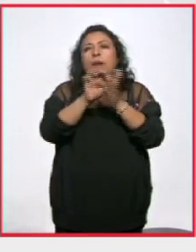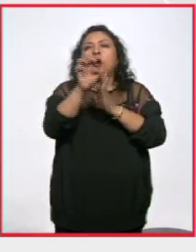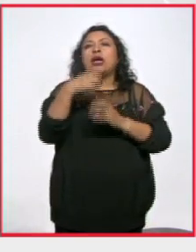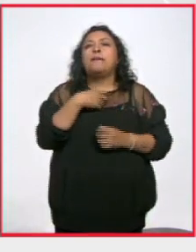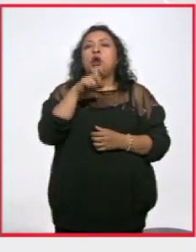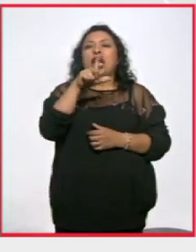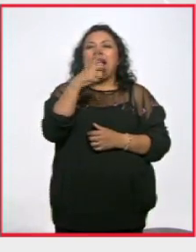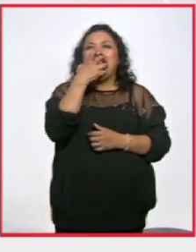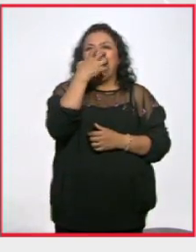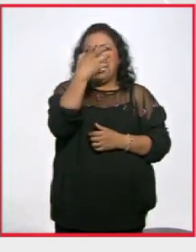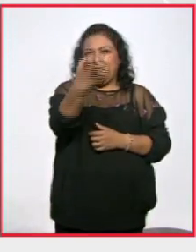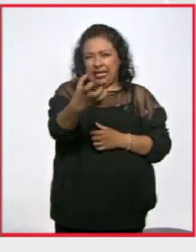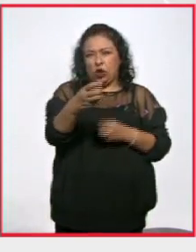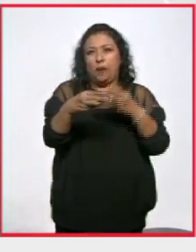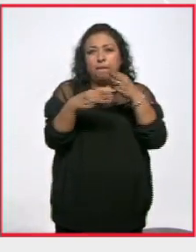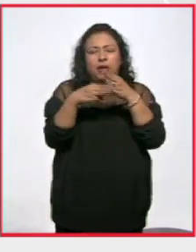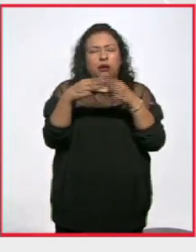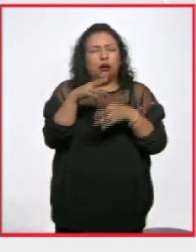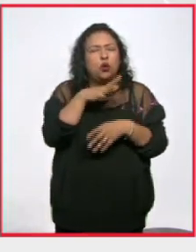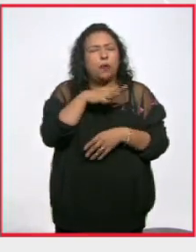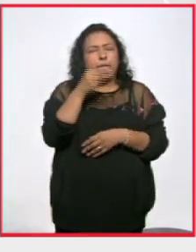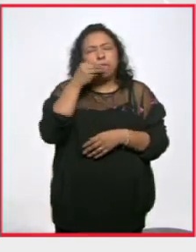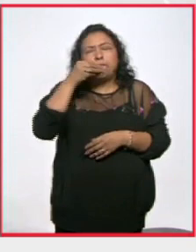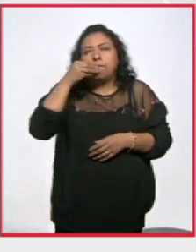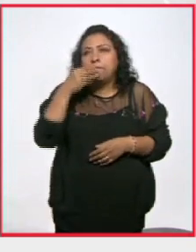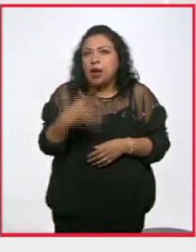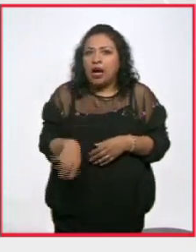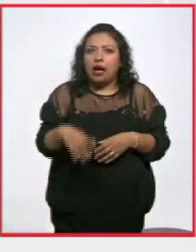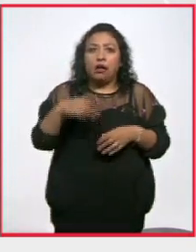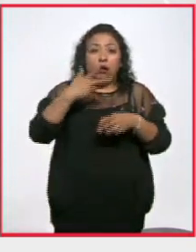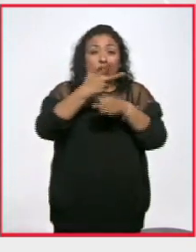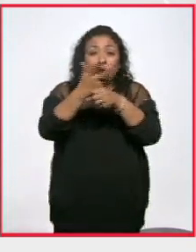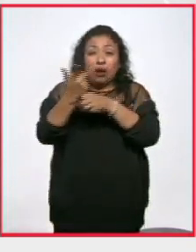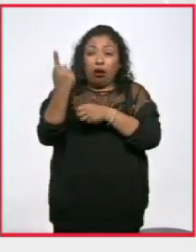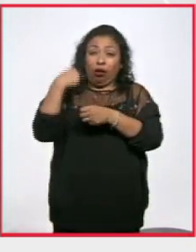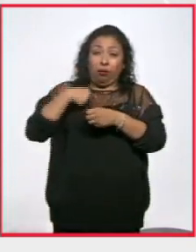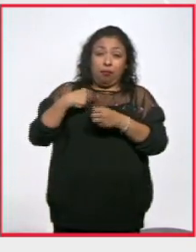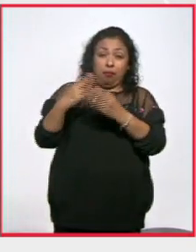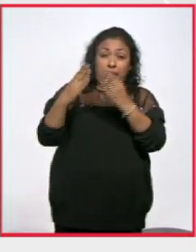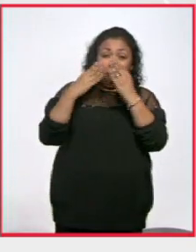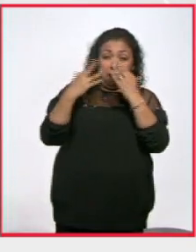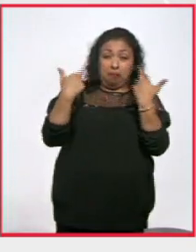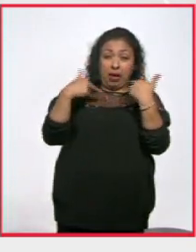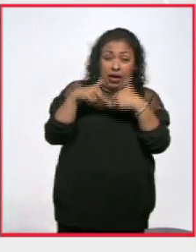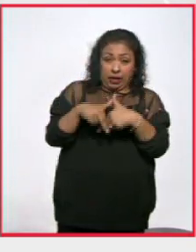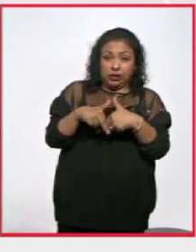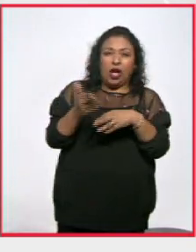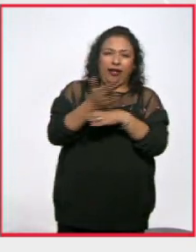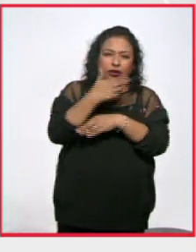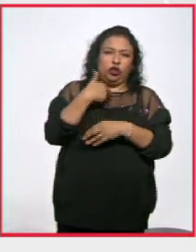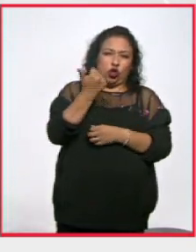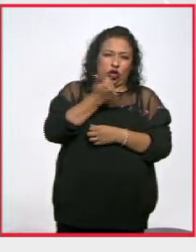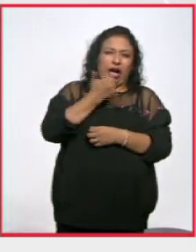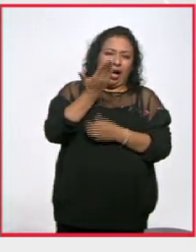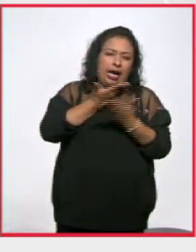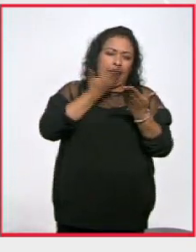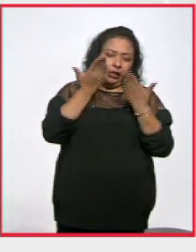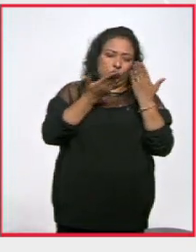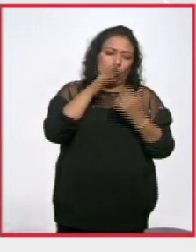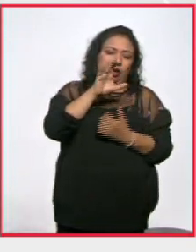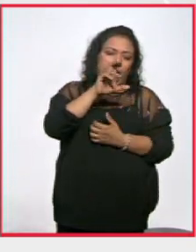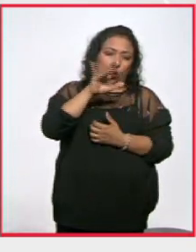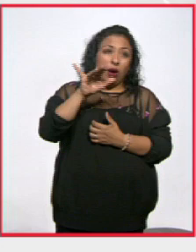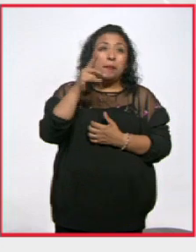un material increíble que he filmado por maestros míos cuando era estudiante del CUEC pero pensé que en vez de